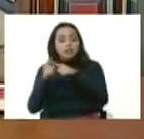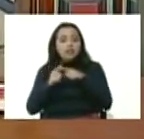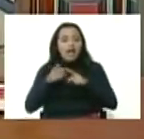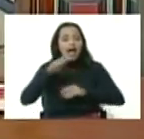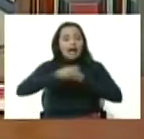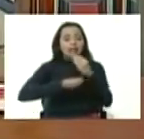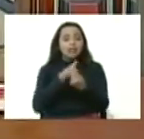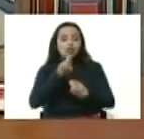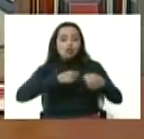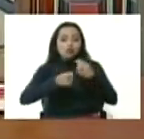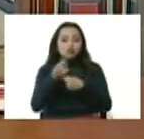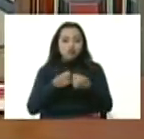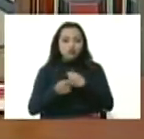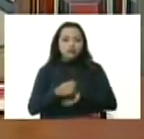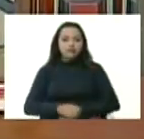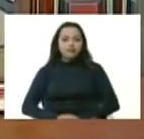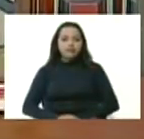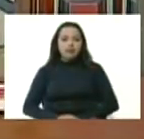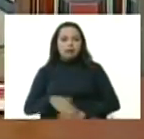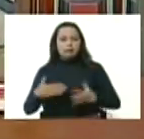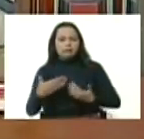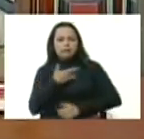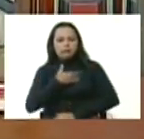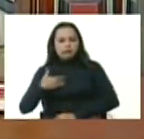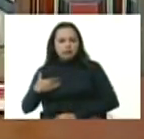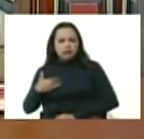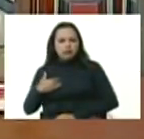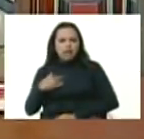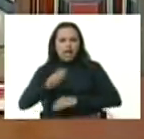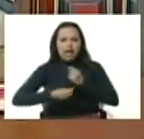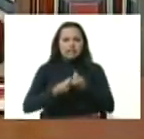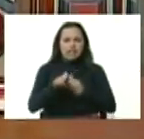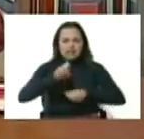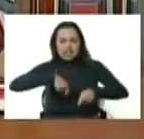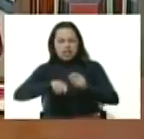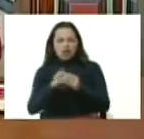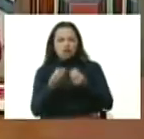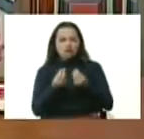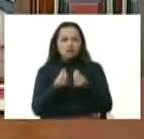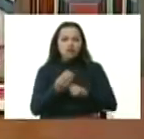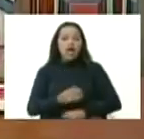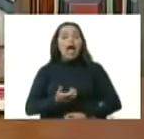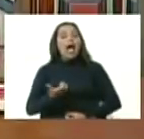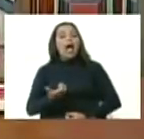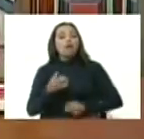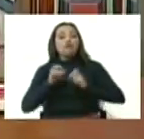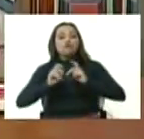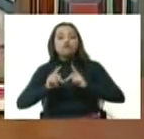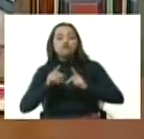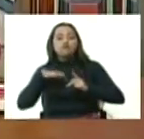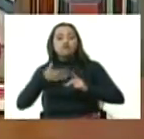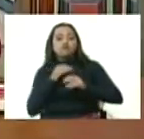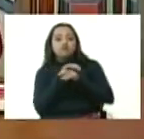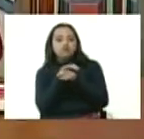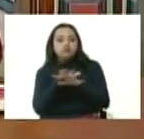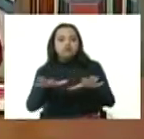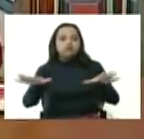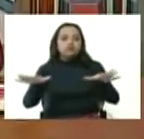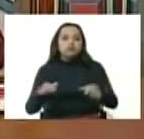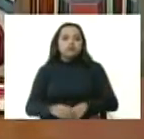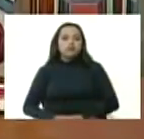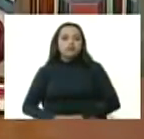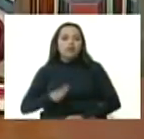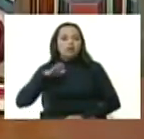riqueza ¿para qué queremos crear riqueza? para distribuirla y